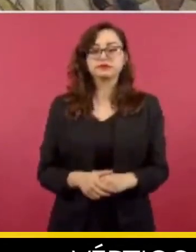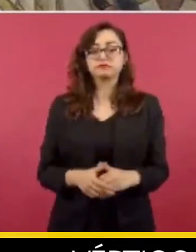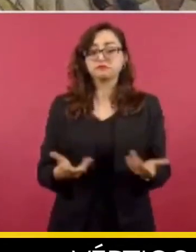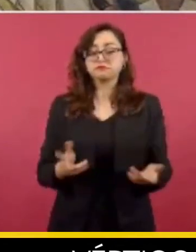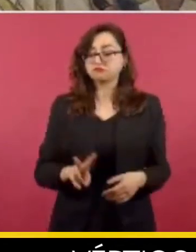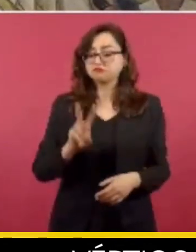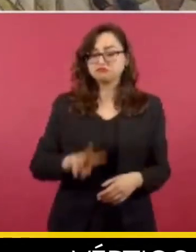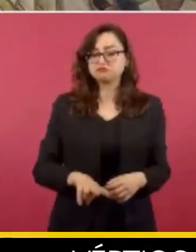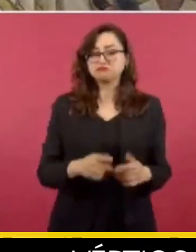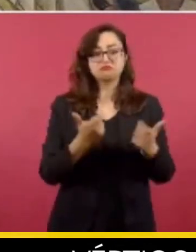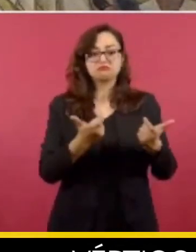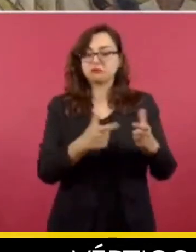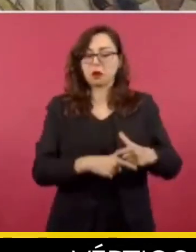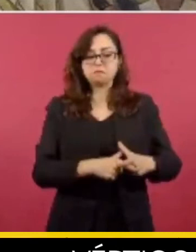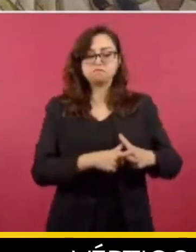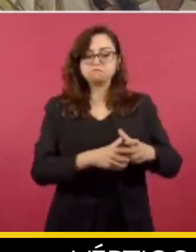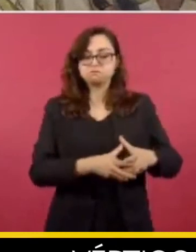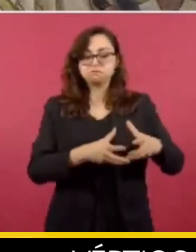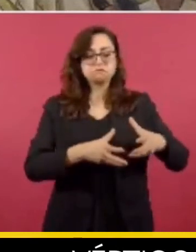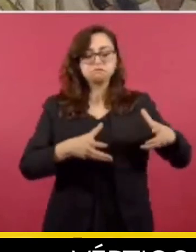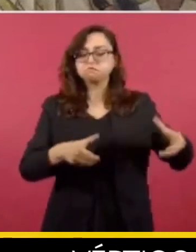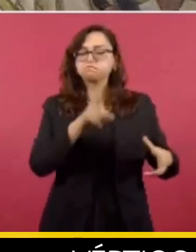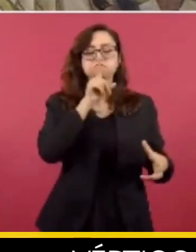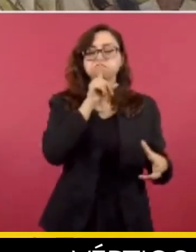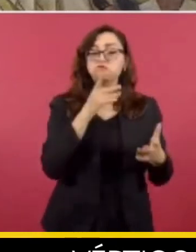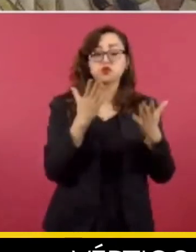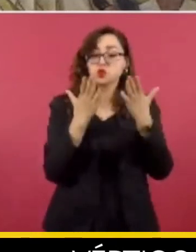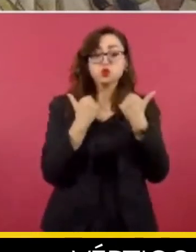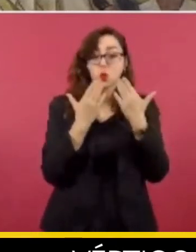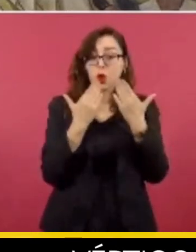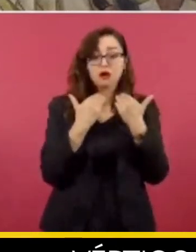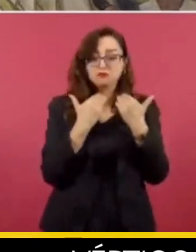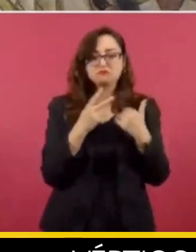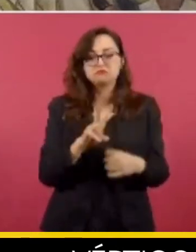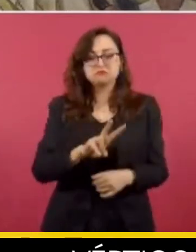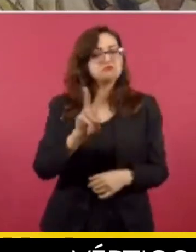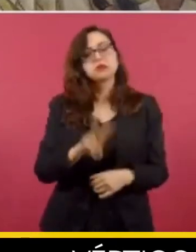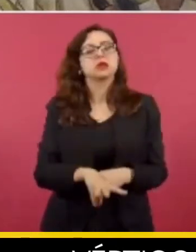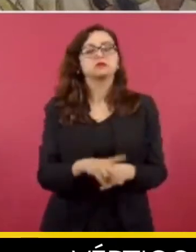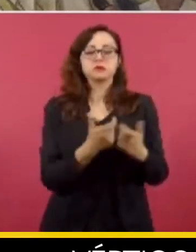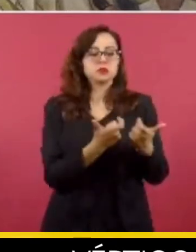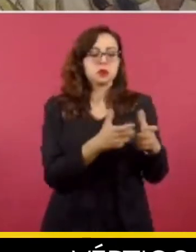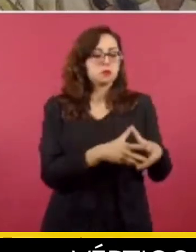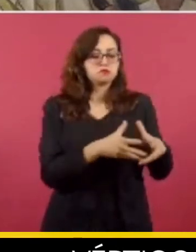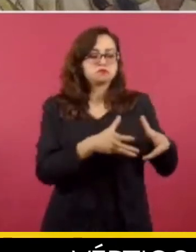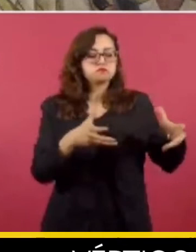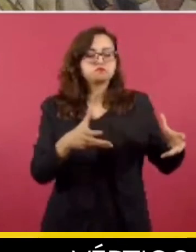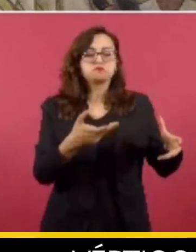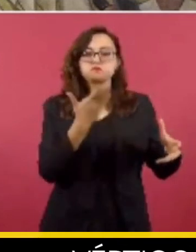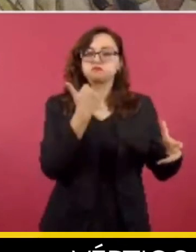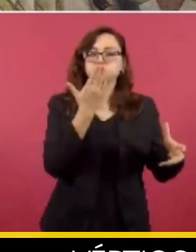crecimiento, según el indicador macroeconómico, pero con una mejor